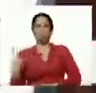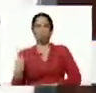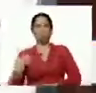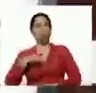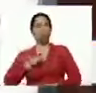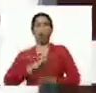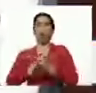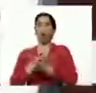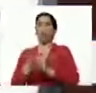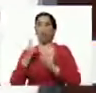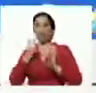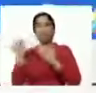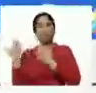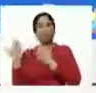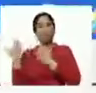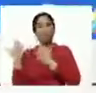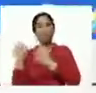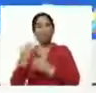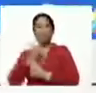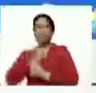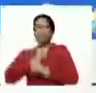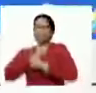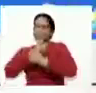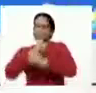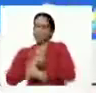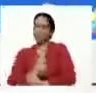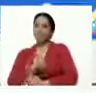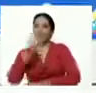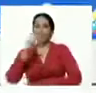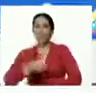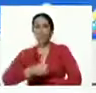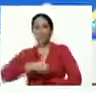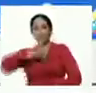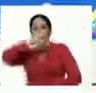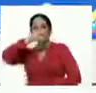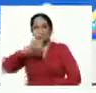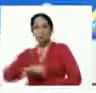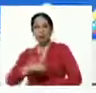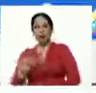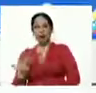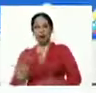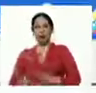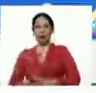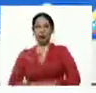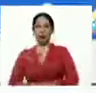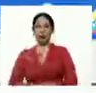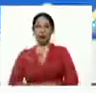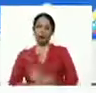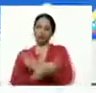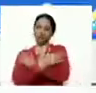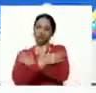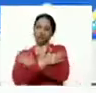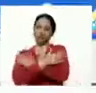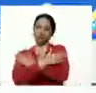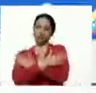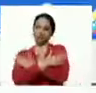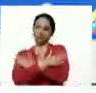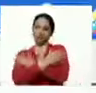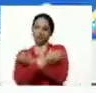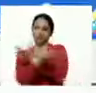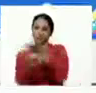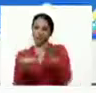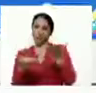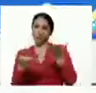Aquí estamos. Con mucho amor, con mucho gusto, ¿no? Felicito a este